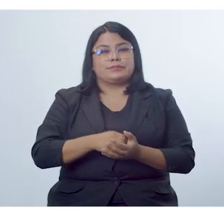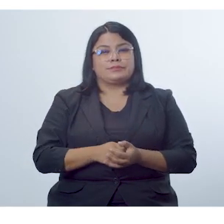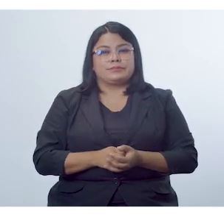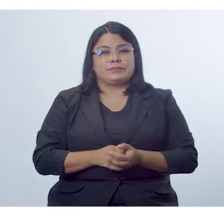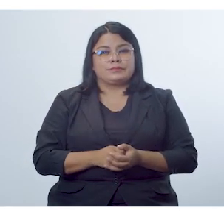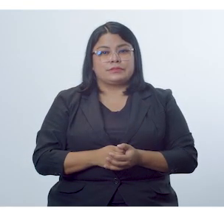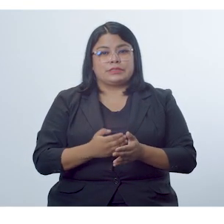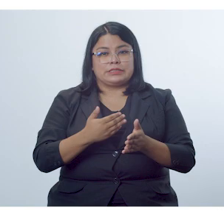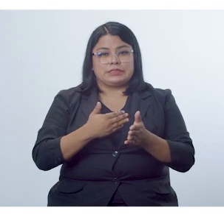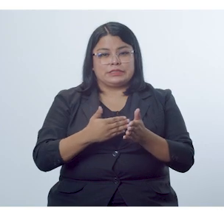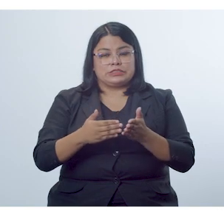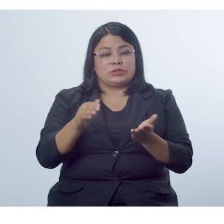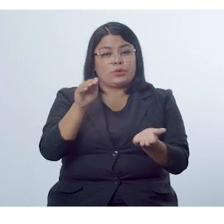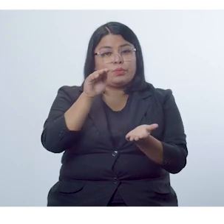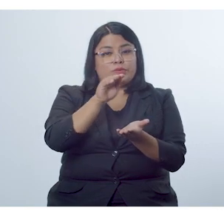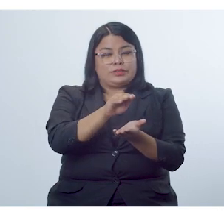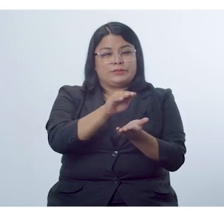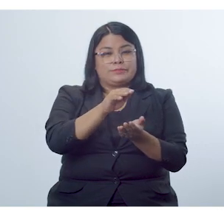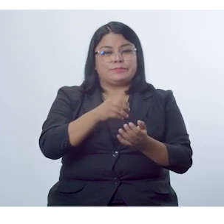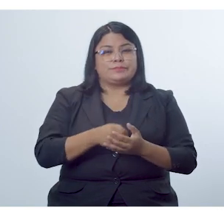Entrada de unidad.